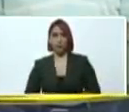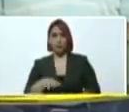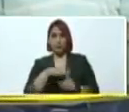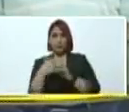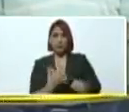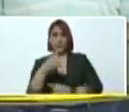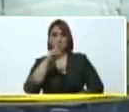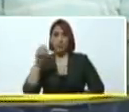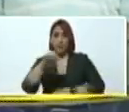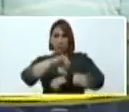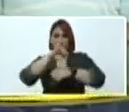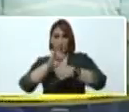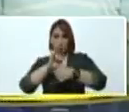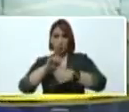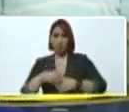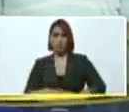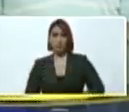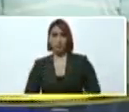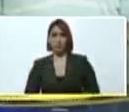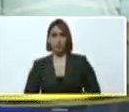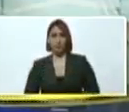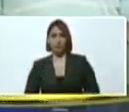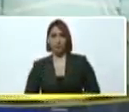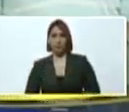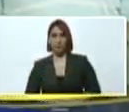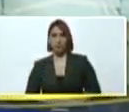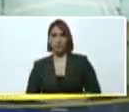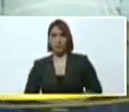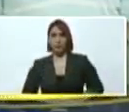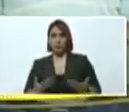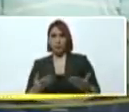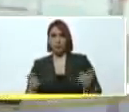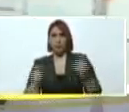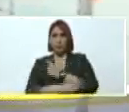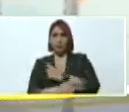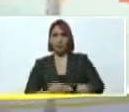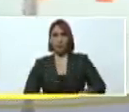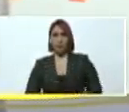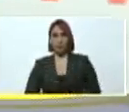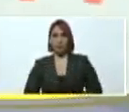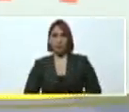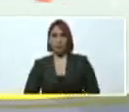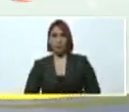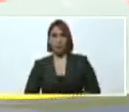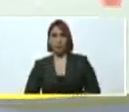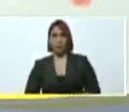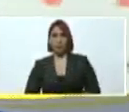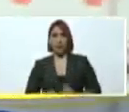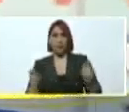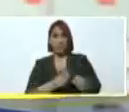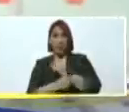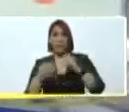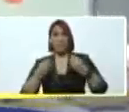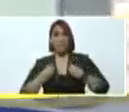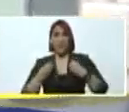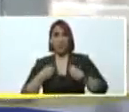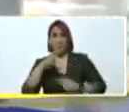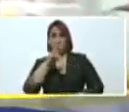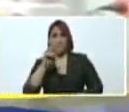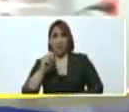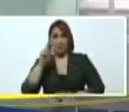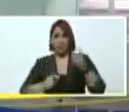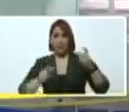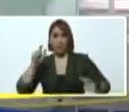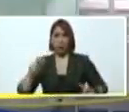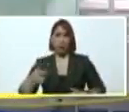20 intervenciones quirúrgicas para dar y cambiar la calidad de vida de 20 familias, 20 pacientes que están en diálisis